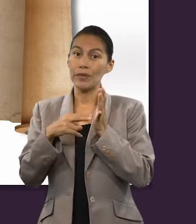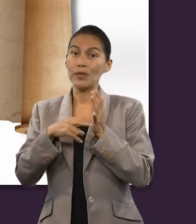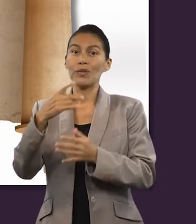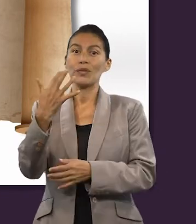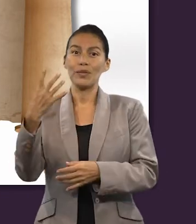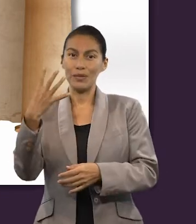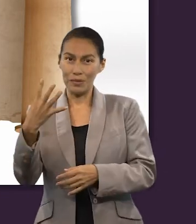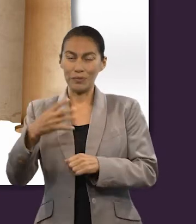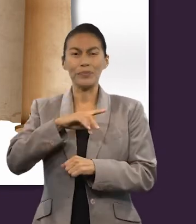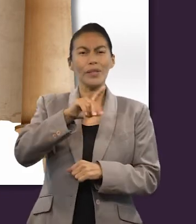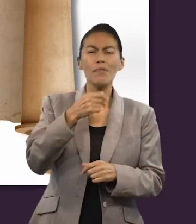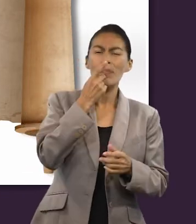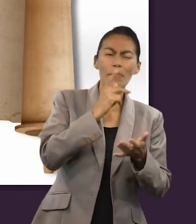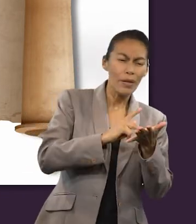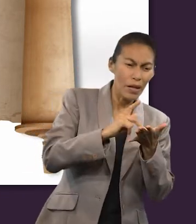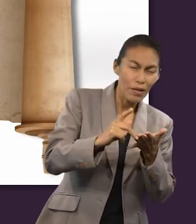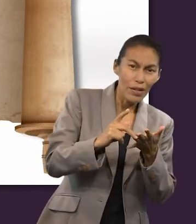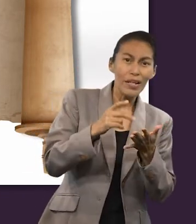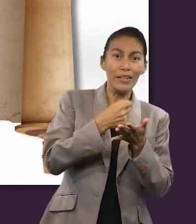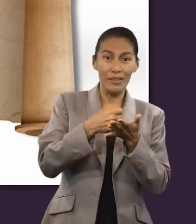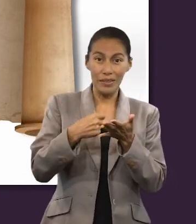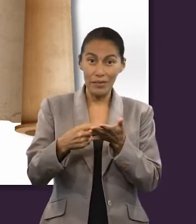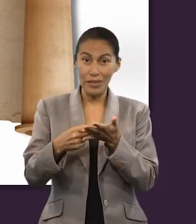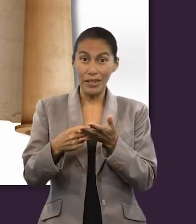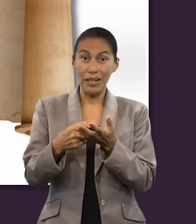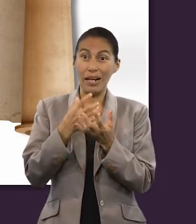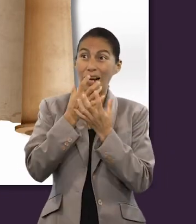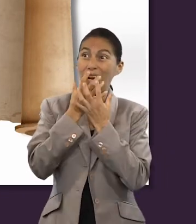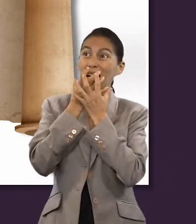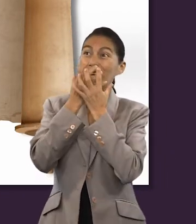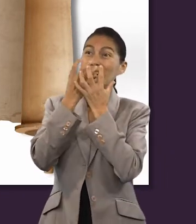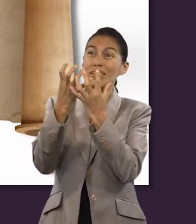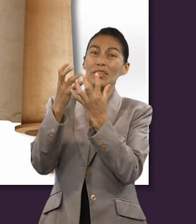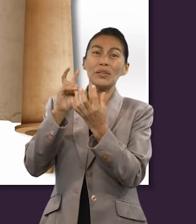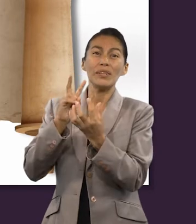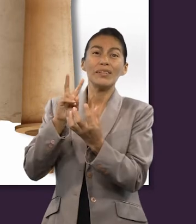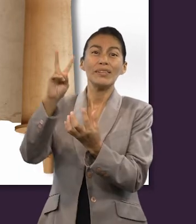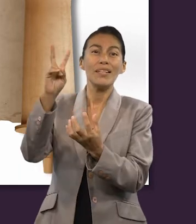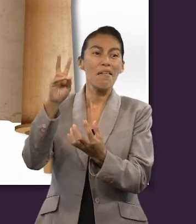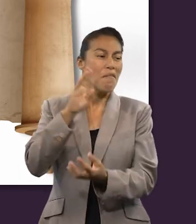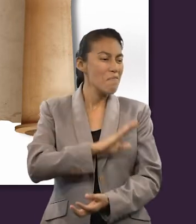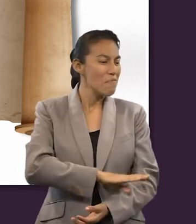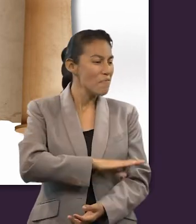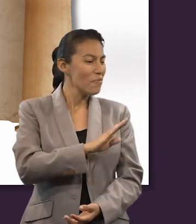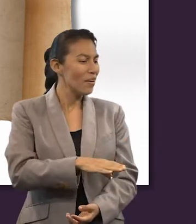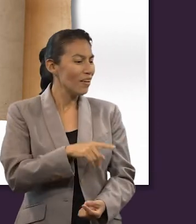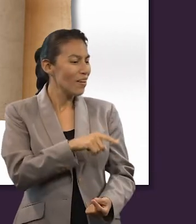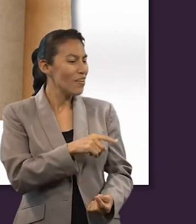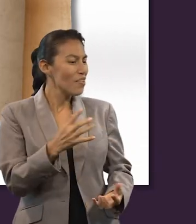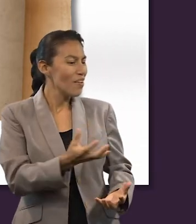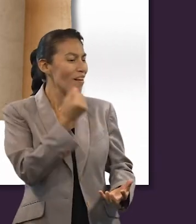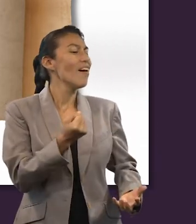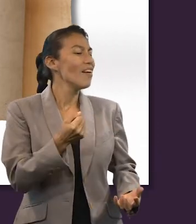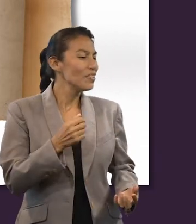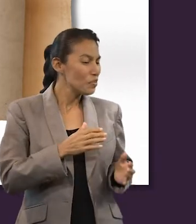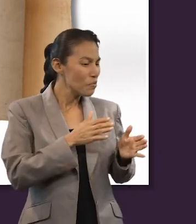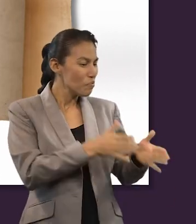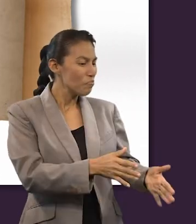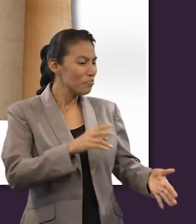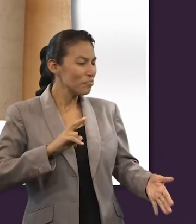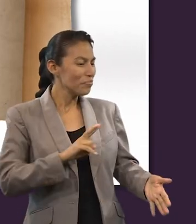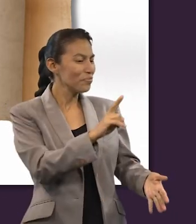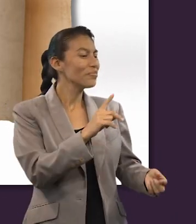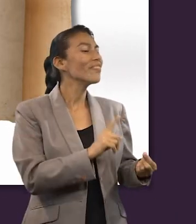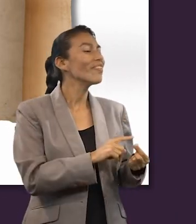Luego Pablo escribe sobre el glorioso y triunfante grito de victoria. ¿Dónde está, muerte, tu aguijón?